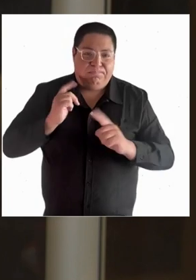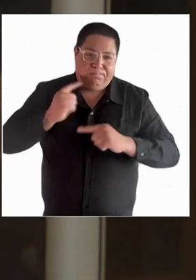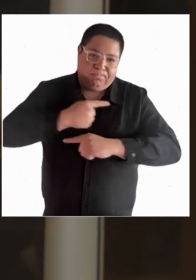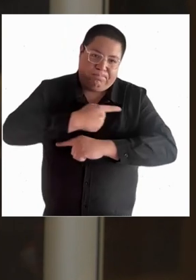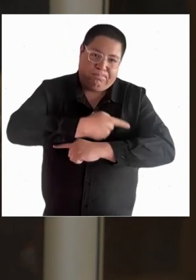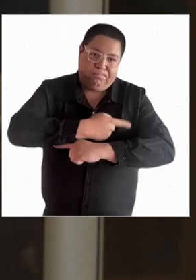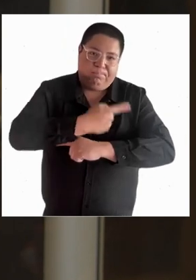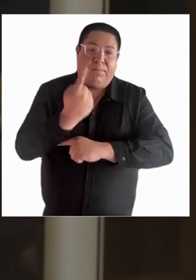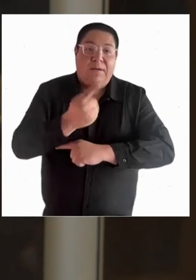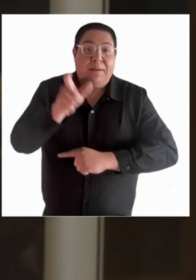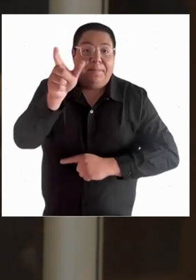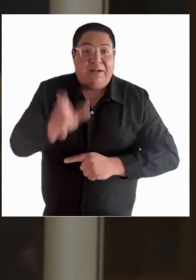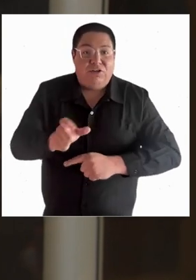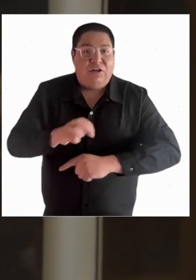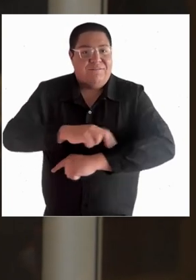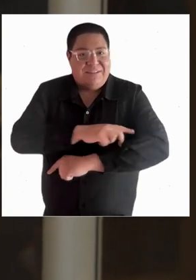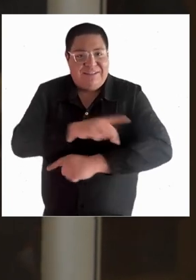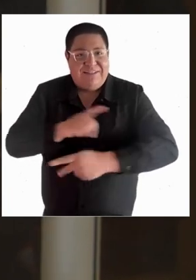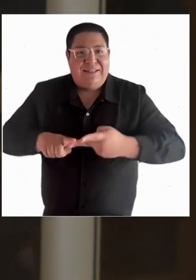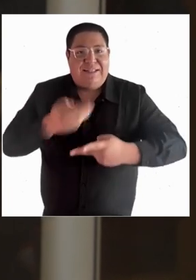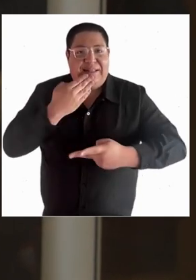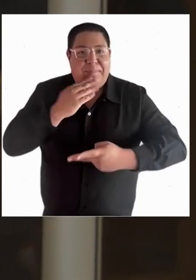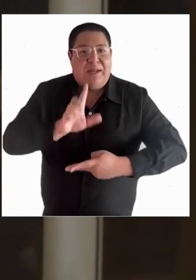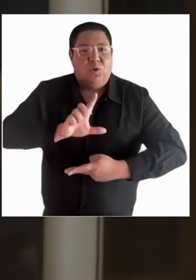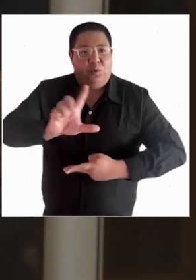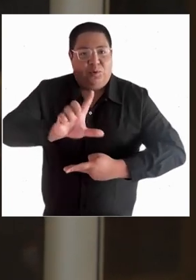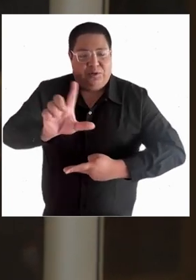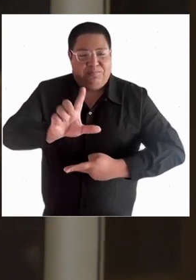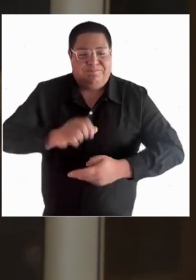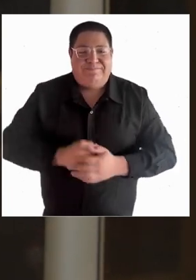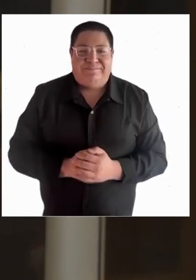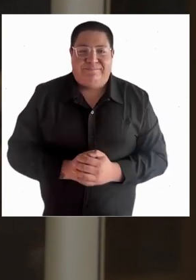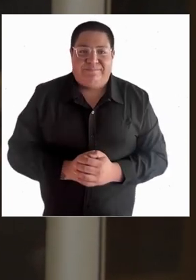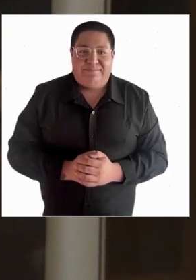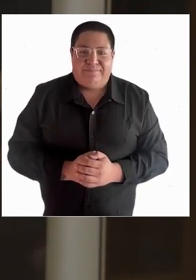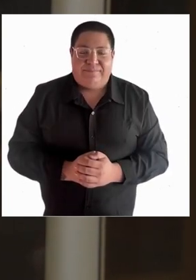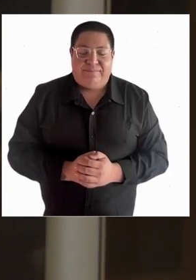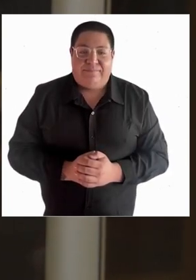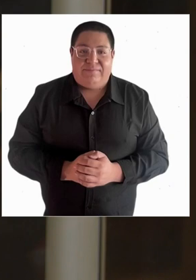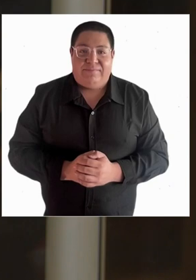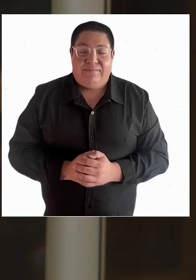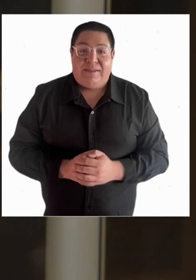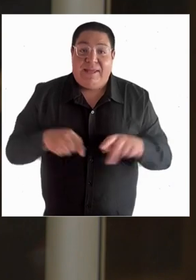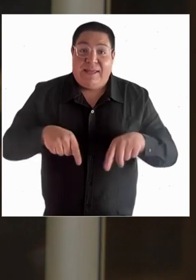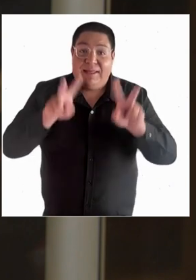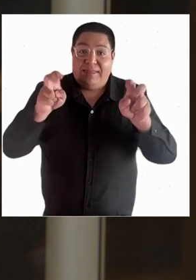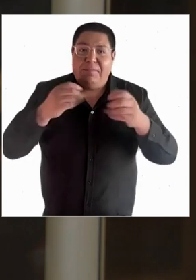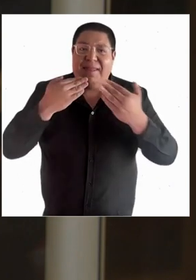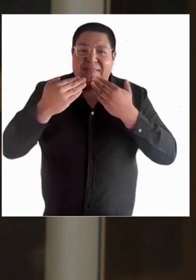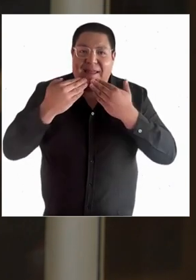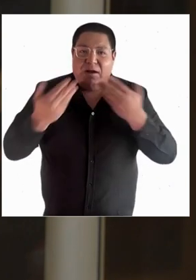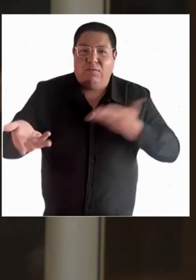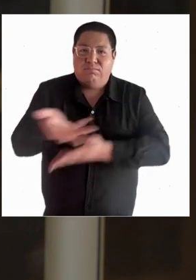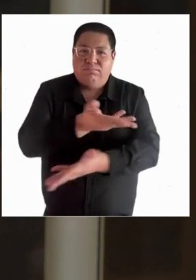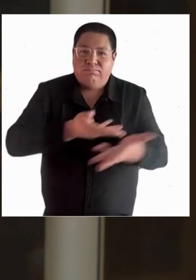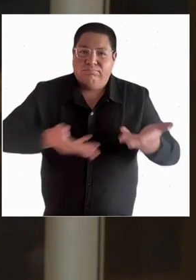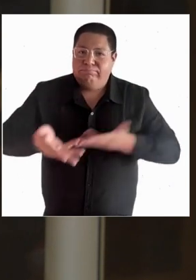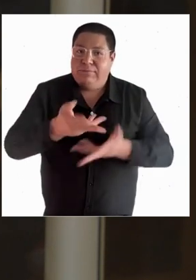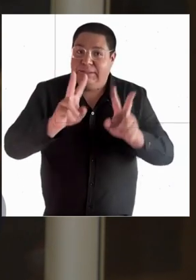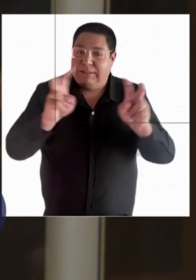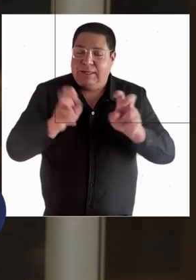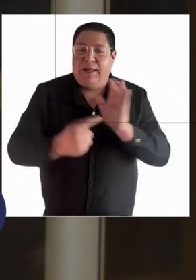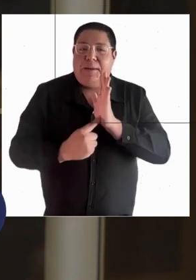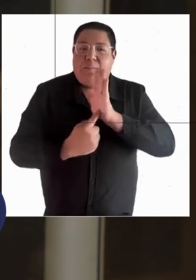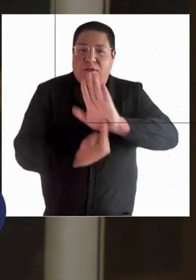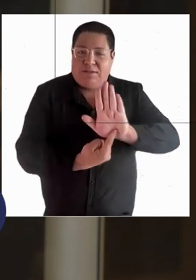profundizar respecto de la situación que experimentan estos niños, niñas y jóvenes con discapacidad en programas de integración escolar.